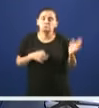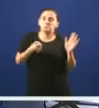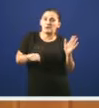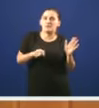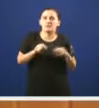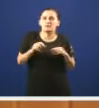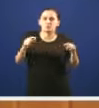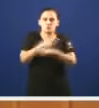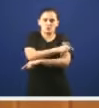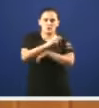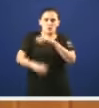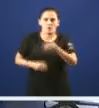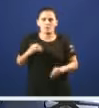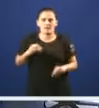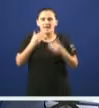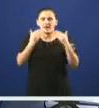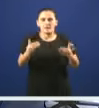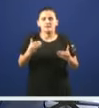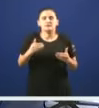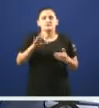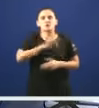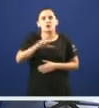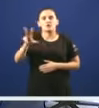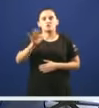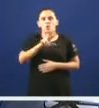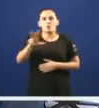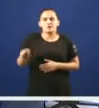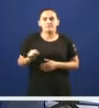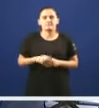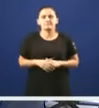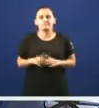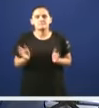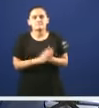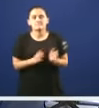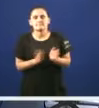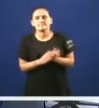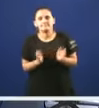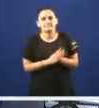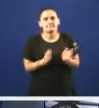tomando as medidas contrarias gracias señora Soya aplausos